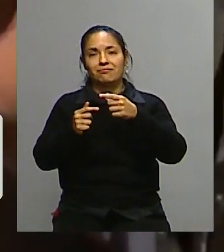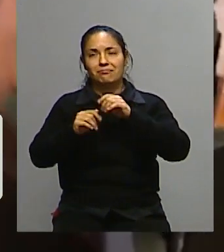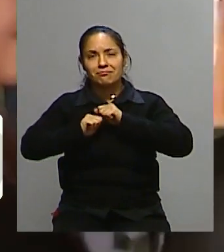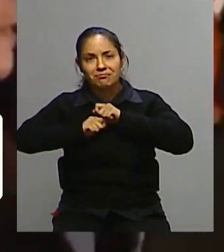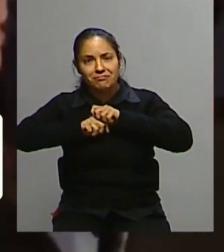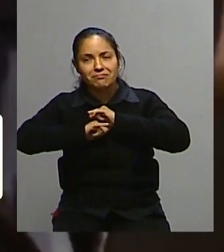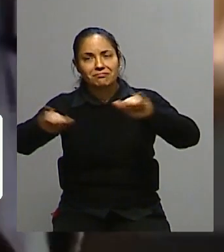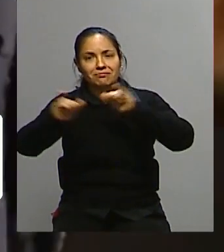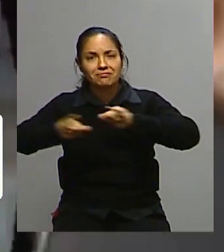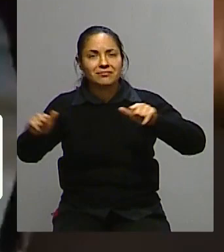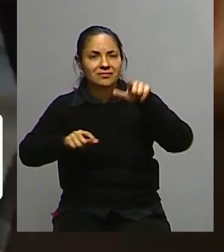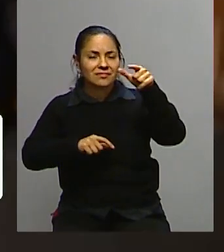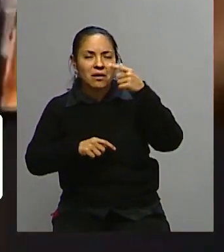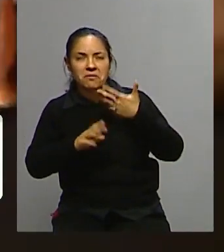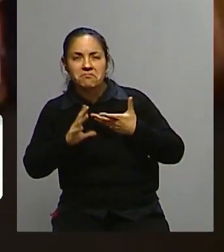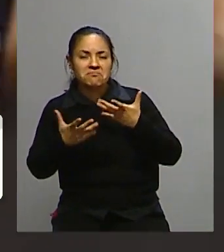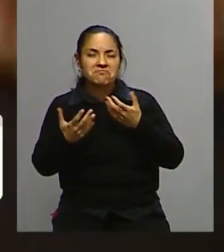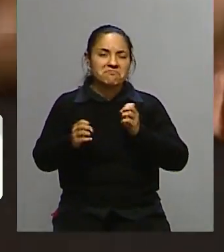malos modales.